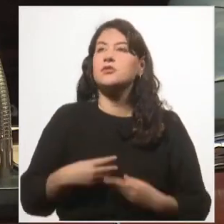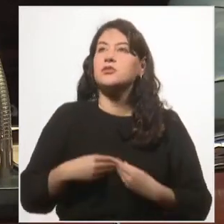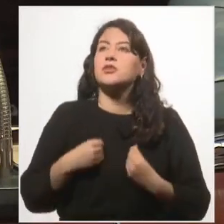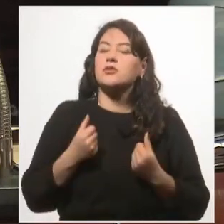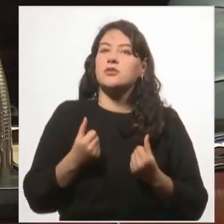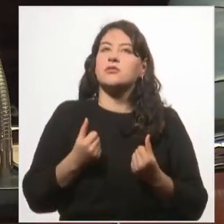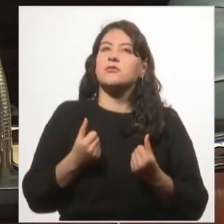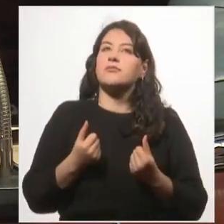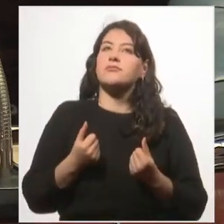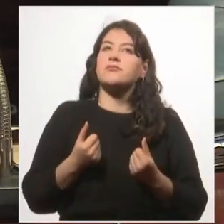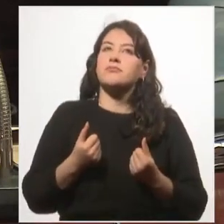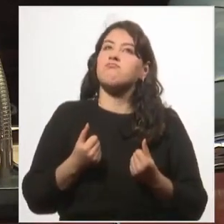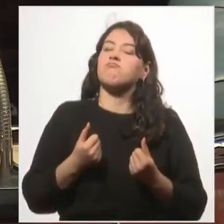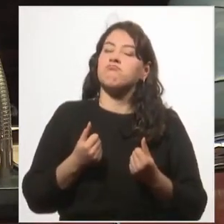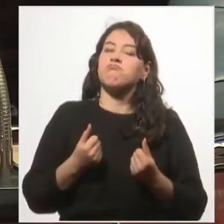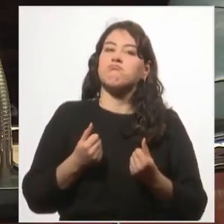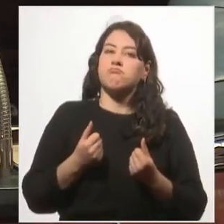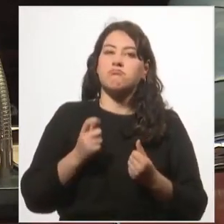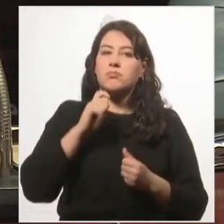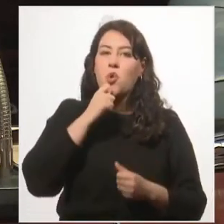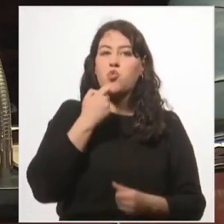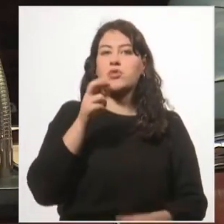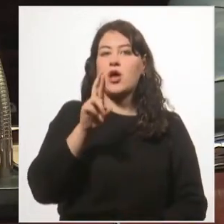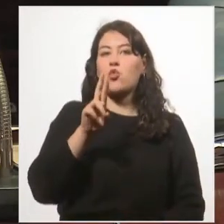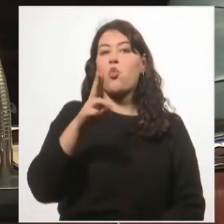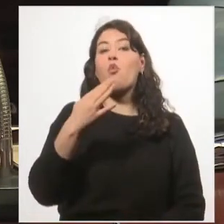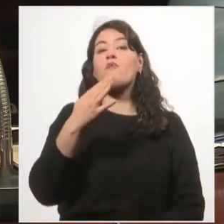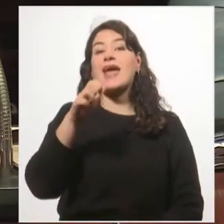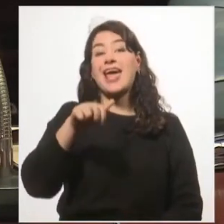admiración por Rubén Darío,